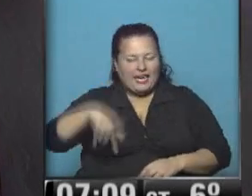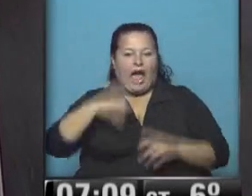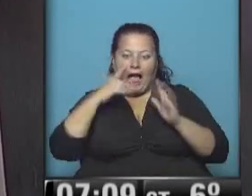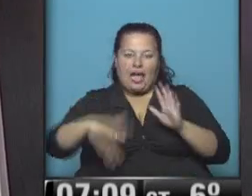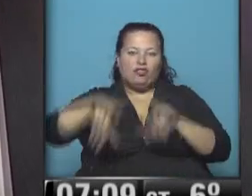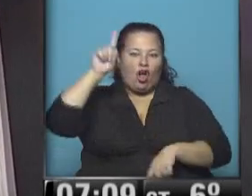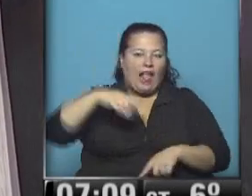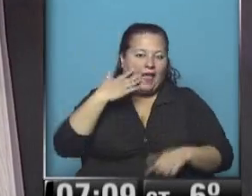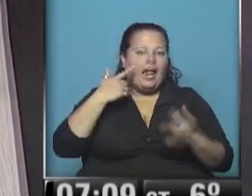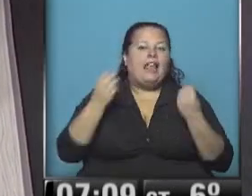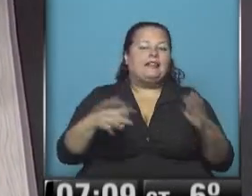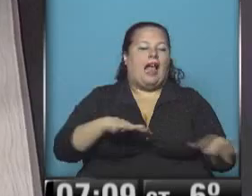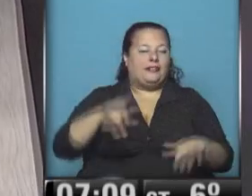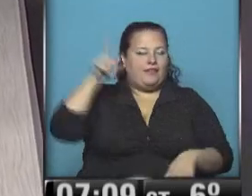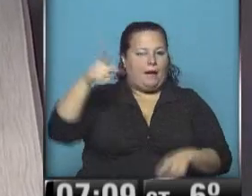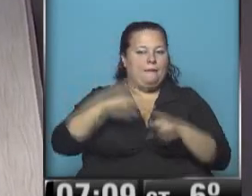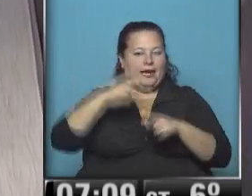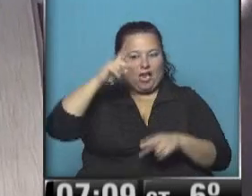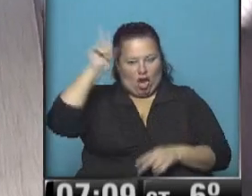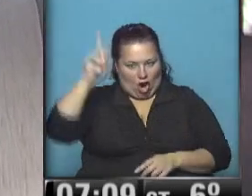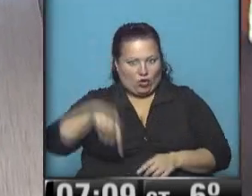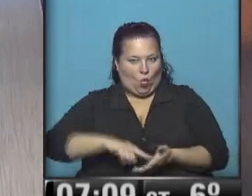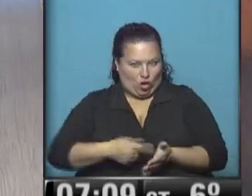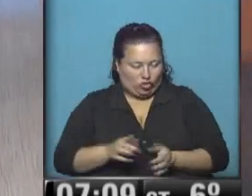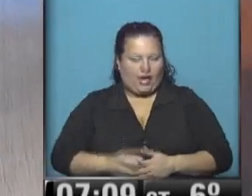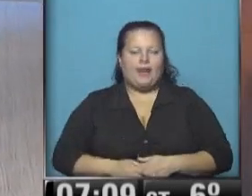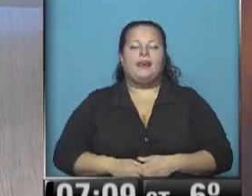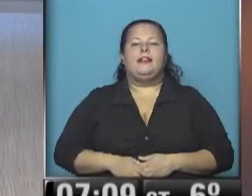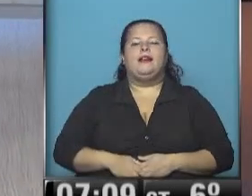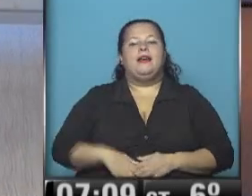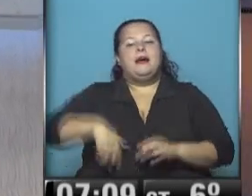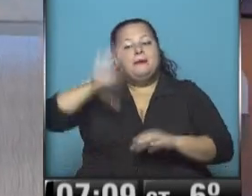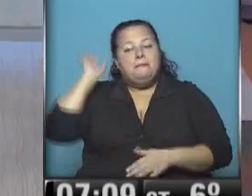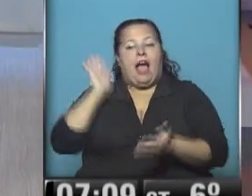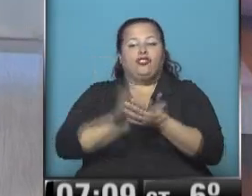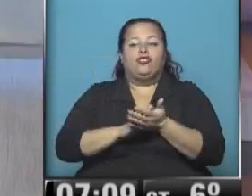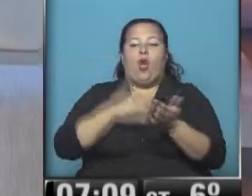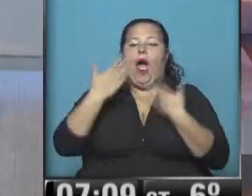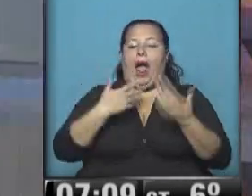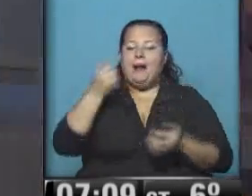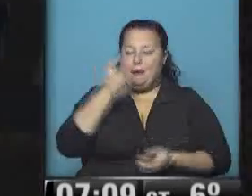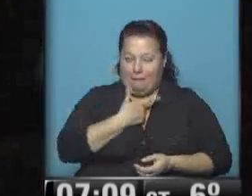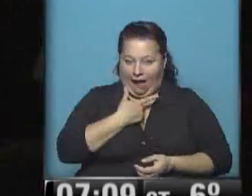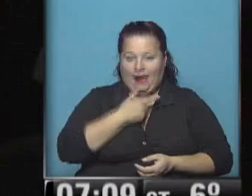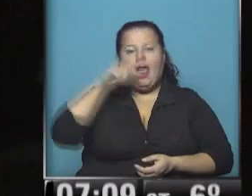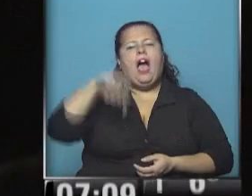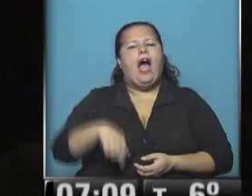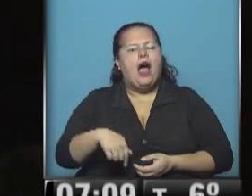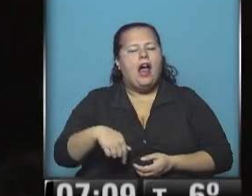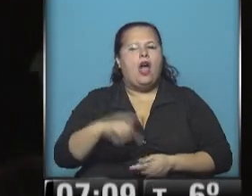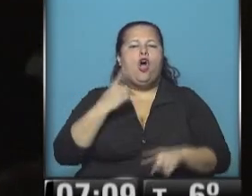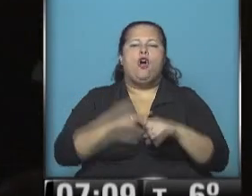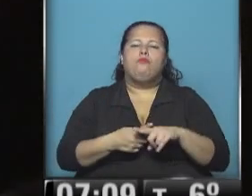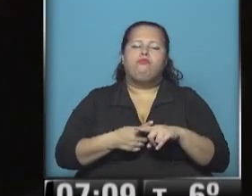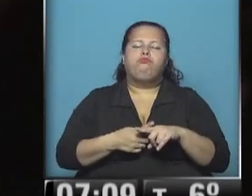tarde al desarrollo de esta actividad en Parque Norte, aquí en la ciudad de Buenos Aires. Bueno, y más de las declaraciones de Mauricio Macri. En este caso, por